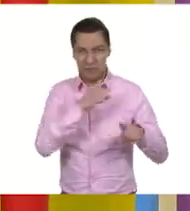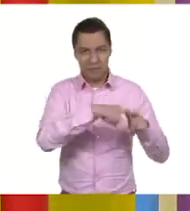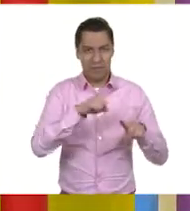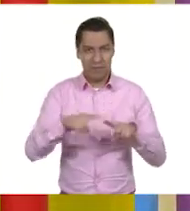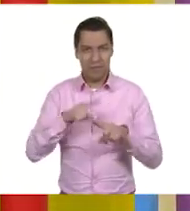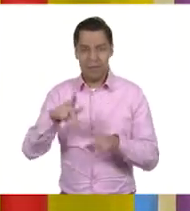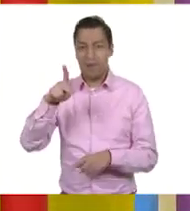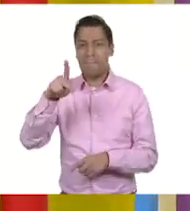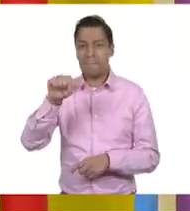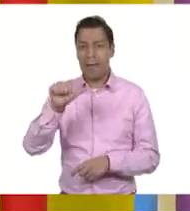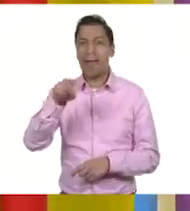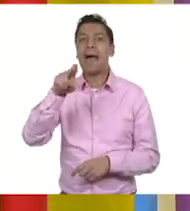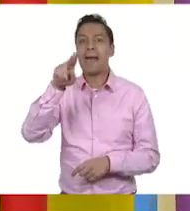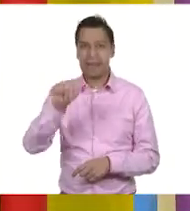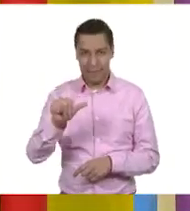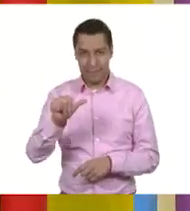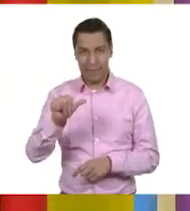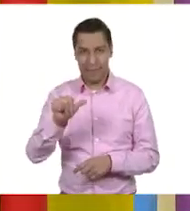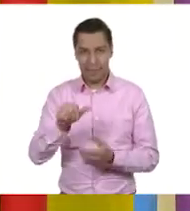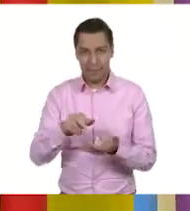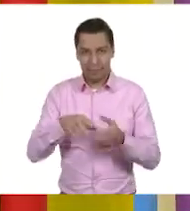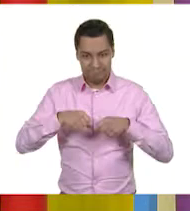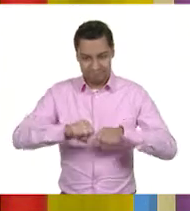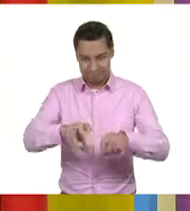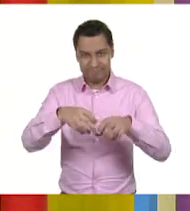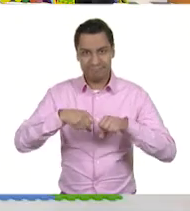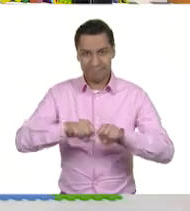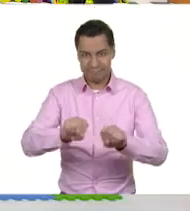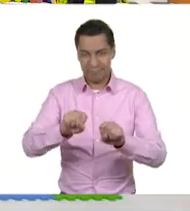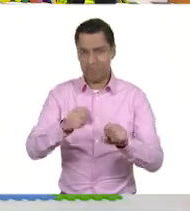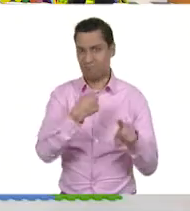un solo objeto sale de muchos recursos.